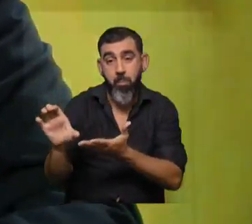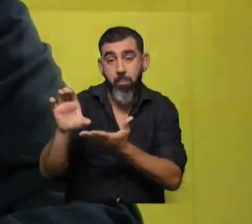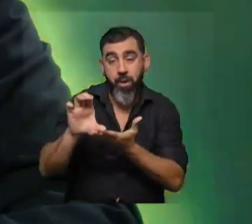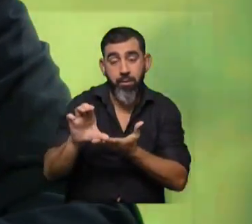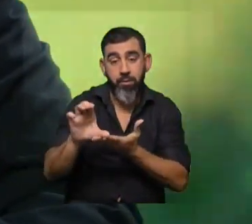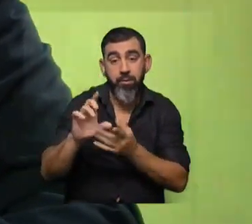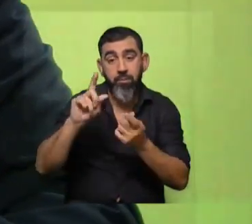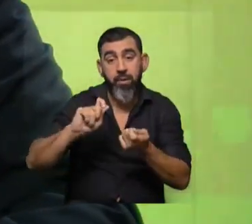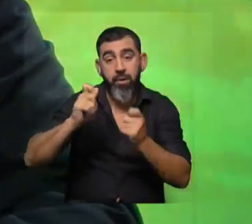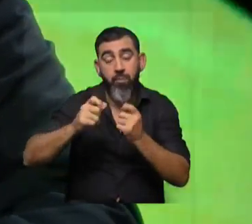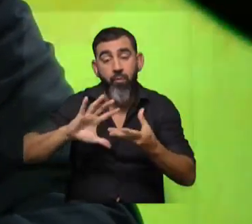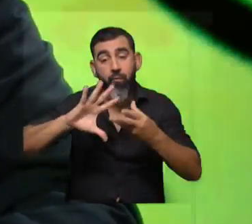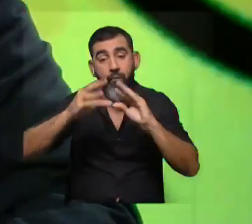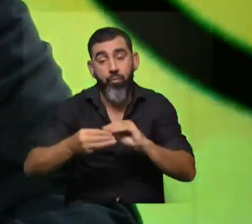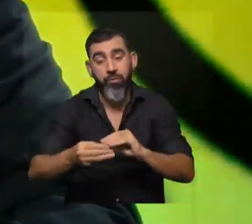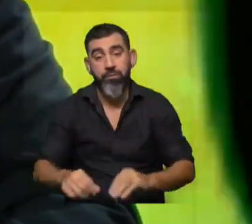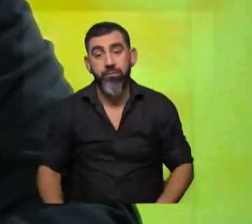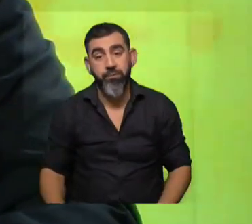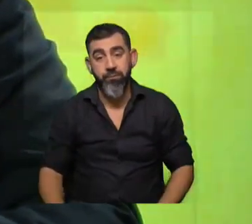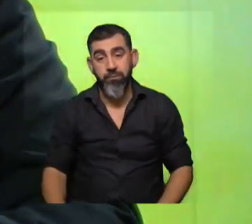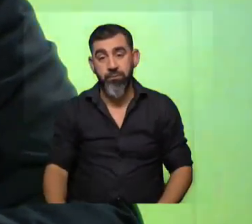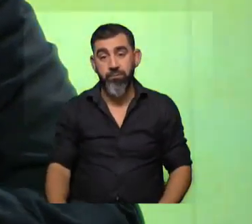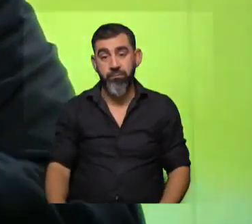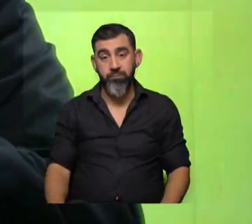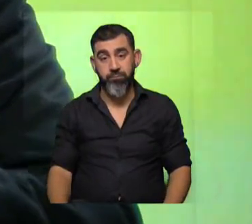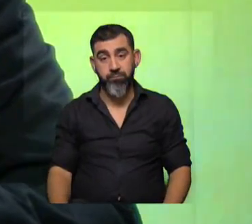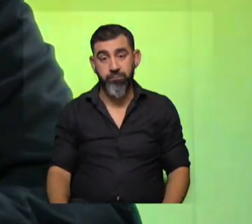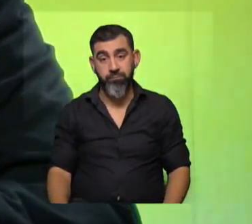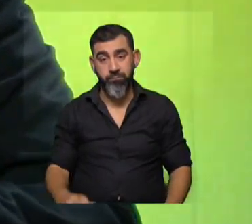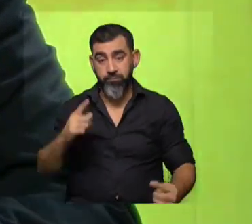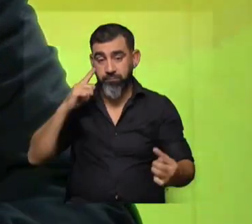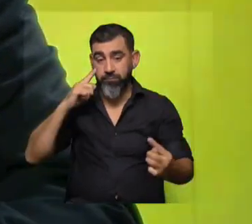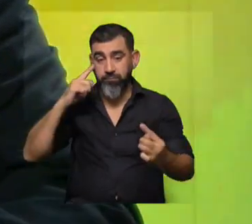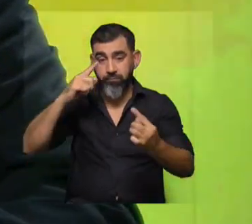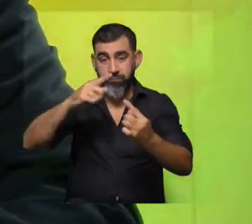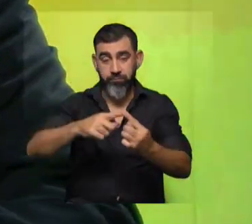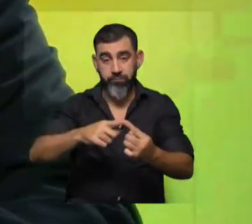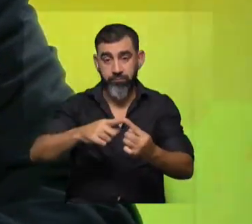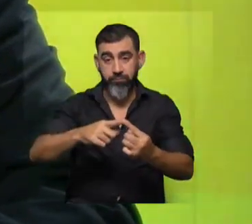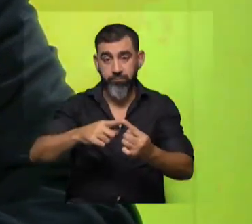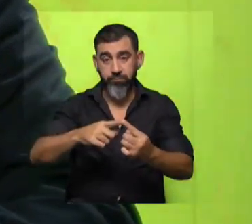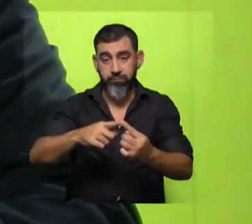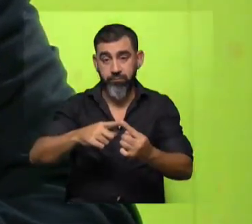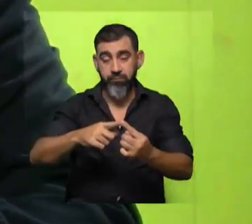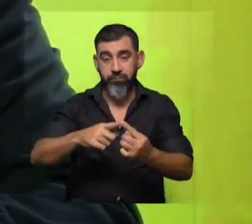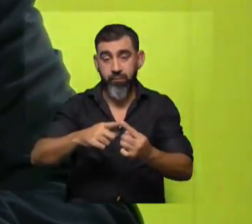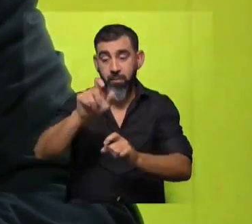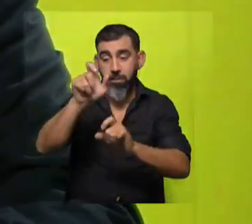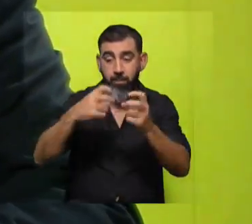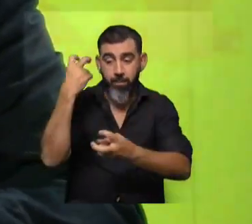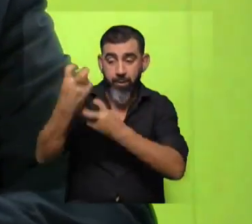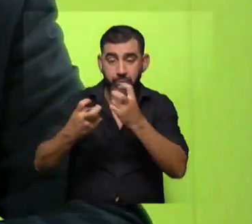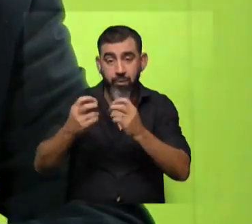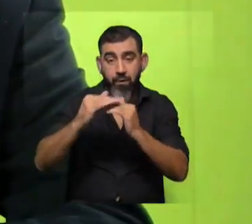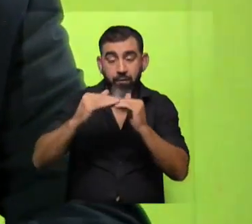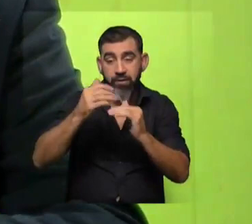en cambio de instrumentos que va a permitir y tiene el foco de buscar startups de